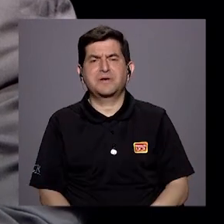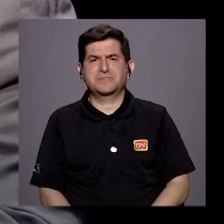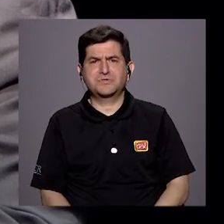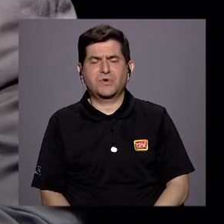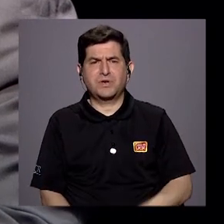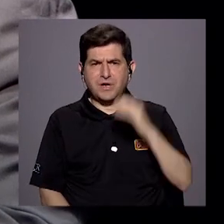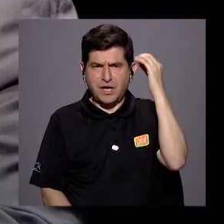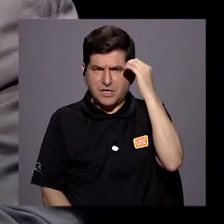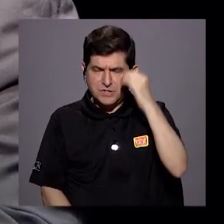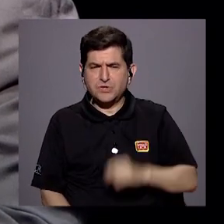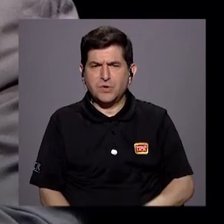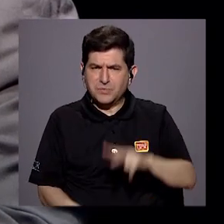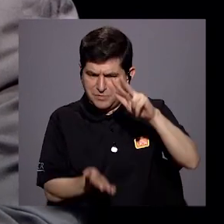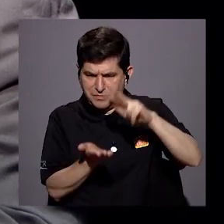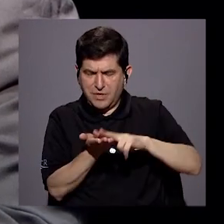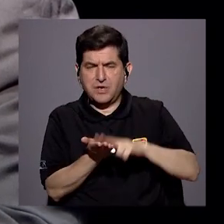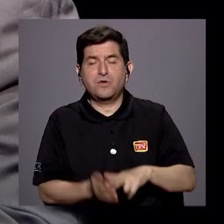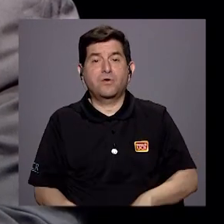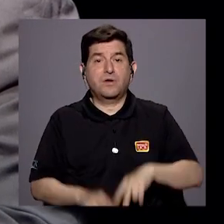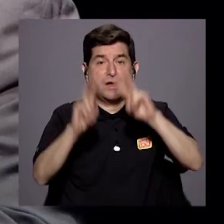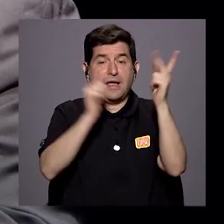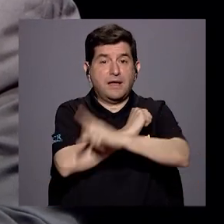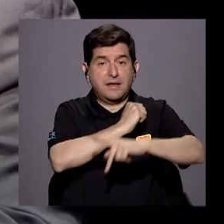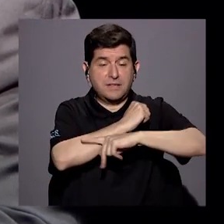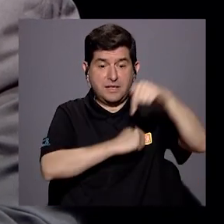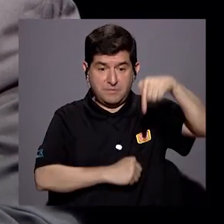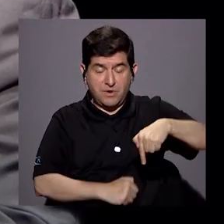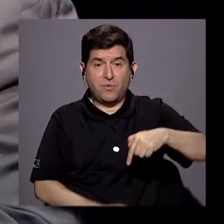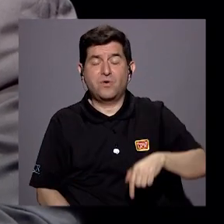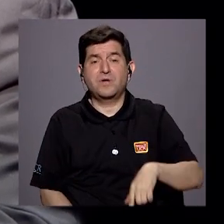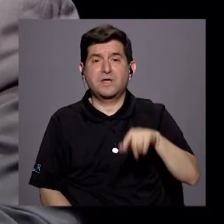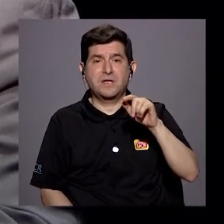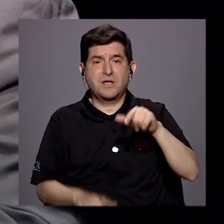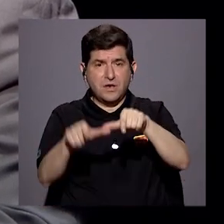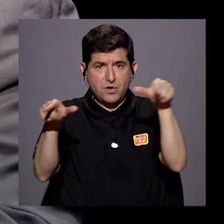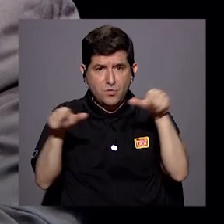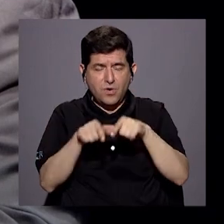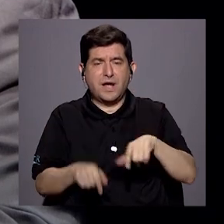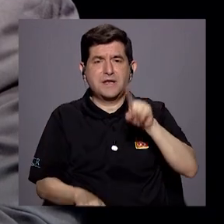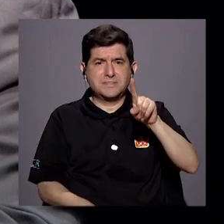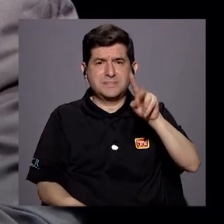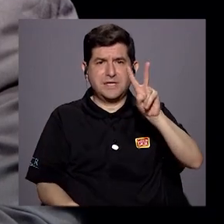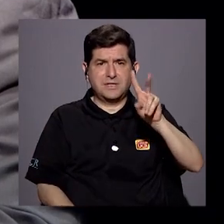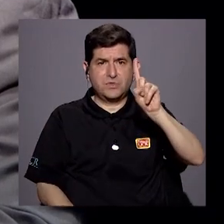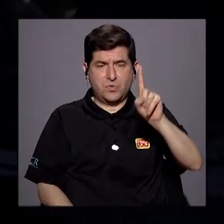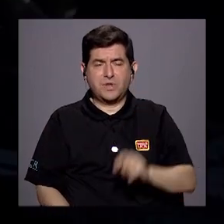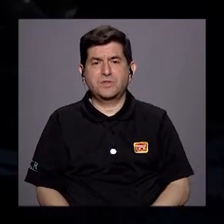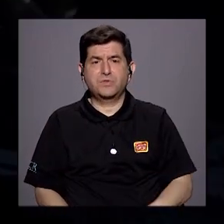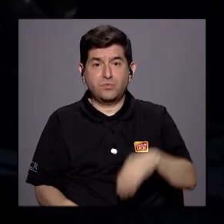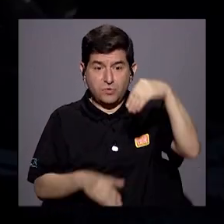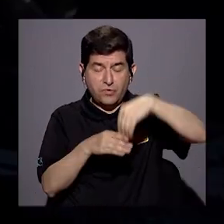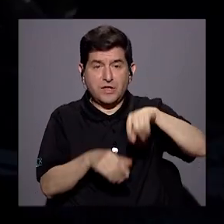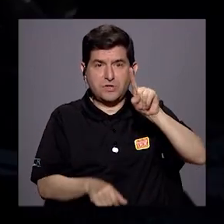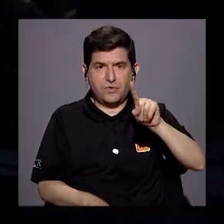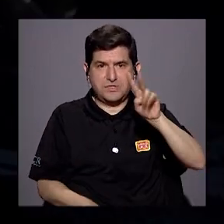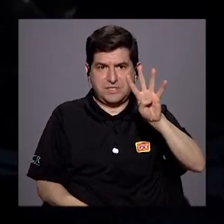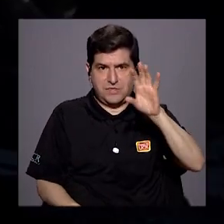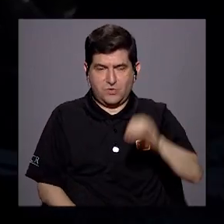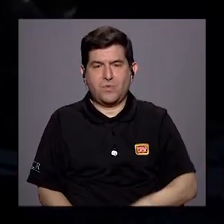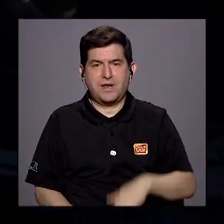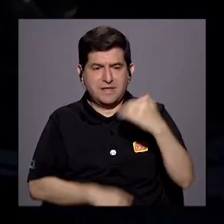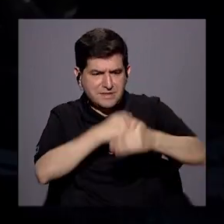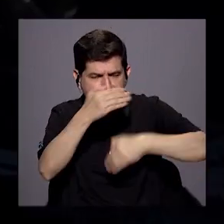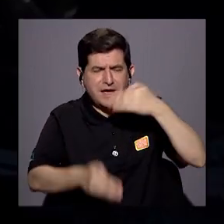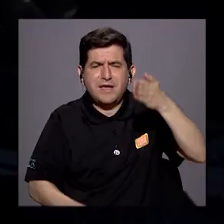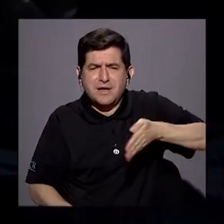nos preocupa muchísimo que ocupamos el puesto 121 de 146 países en tramitología. Somos los más